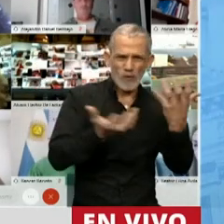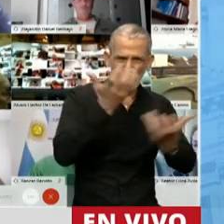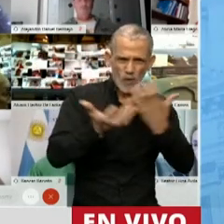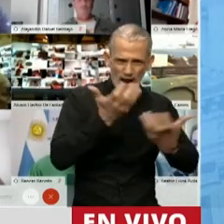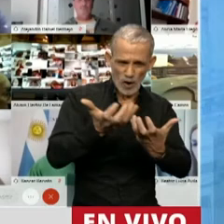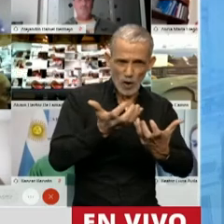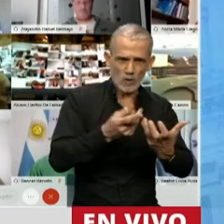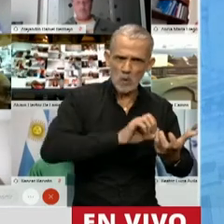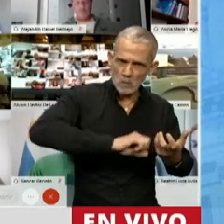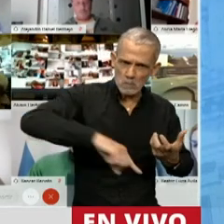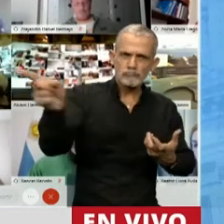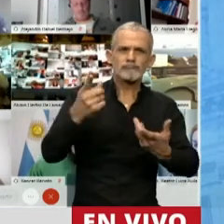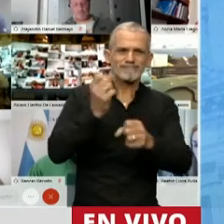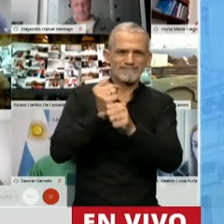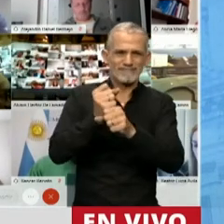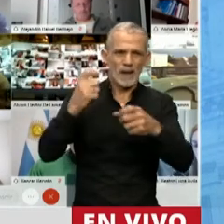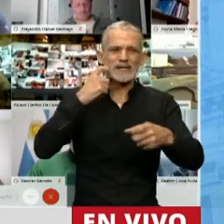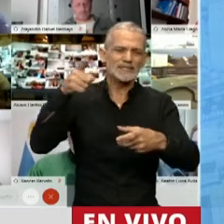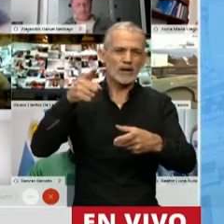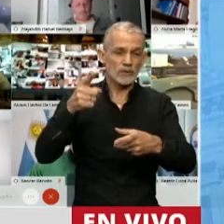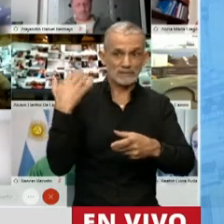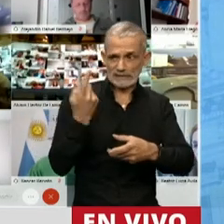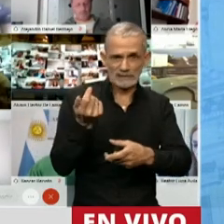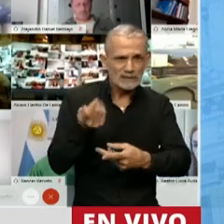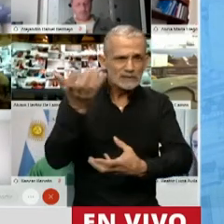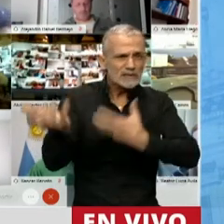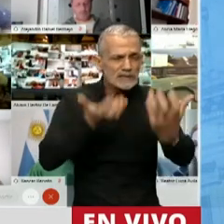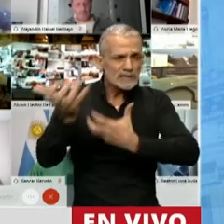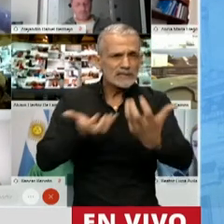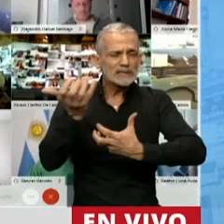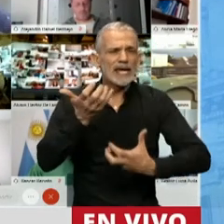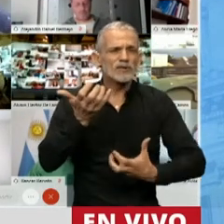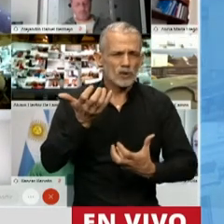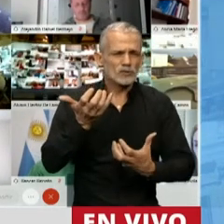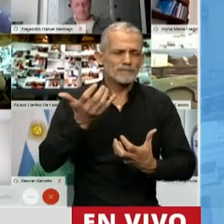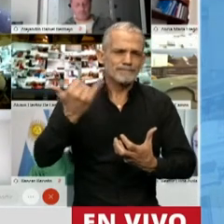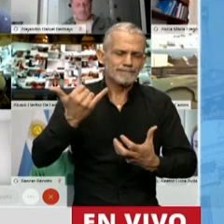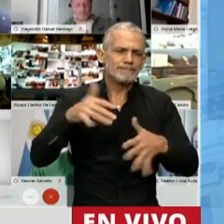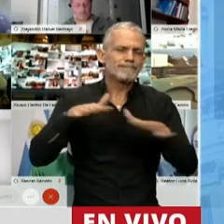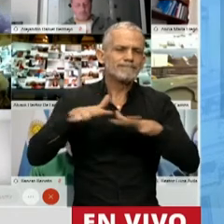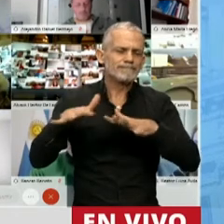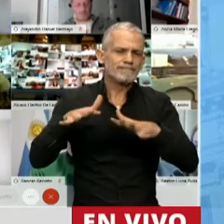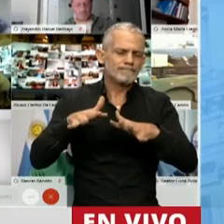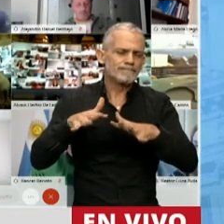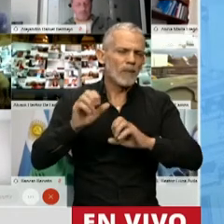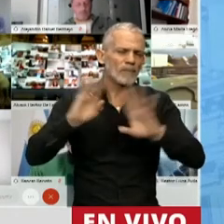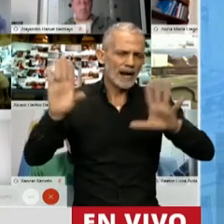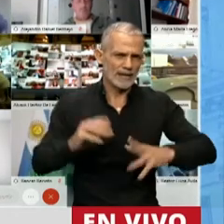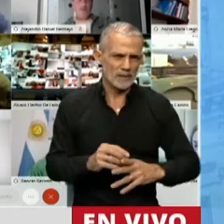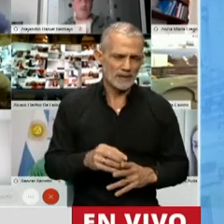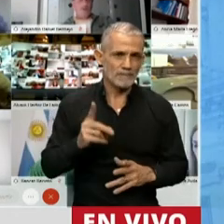Estos recientes incendios transcurrieron en circunstancias muy adversas